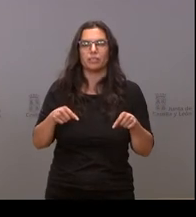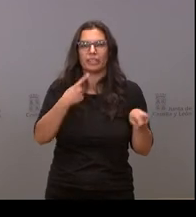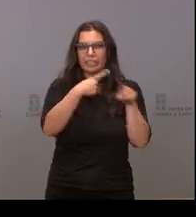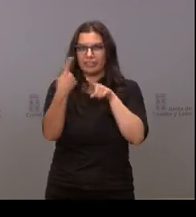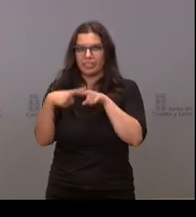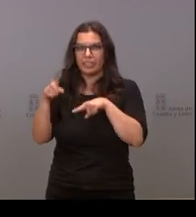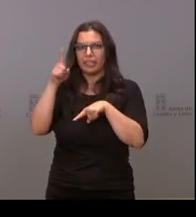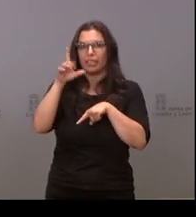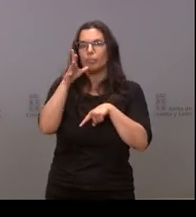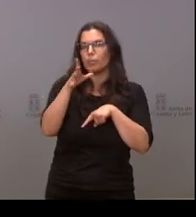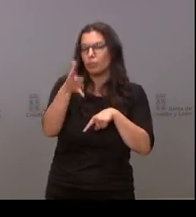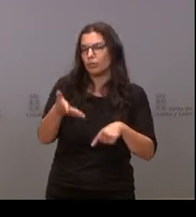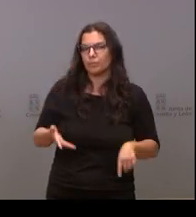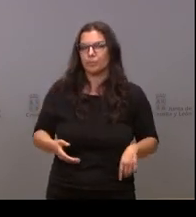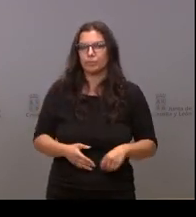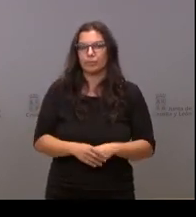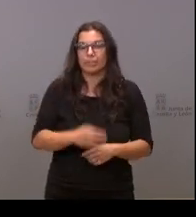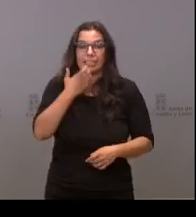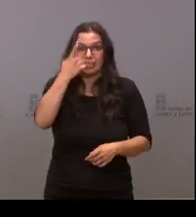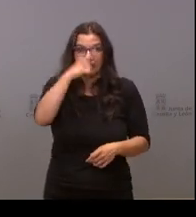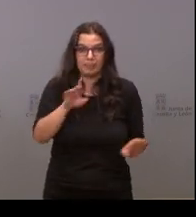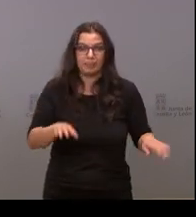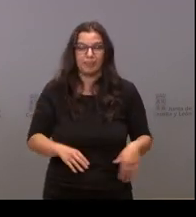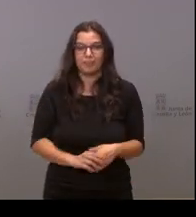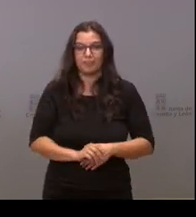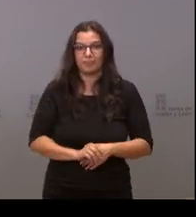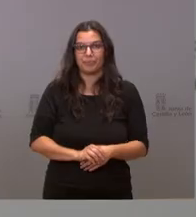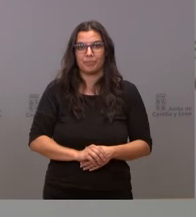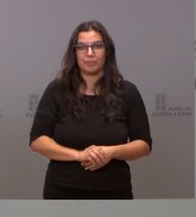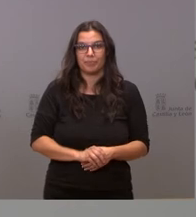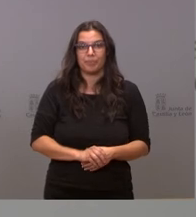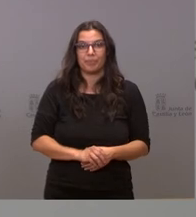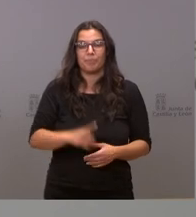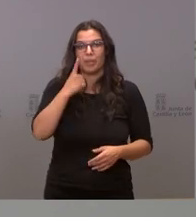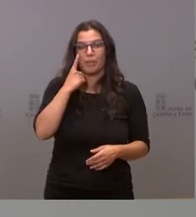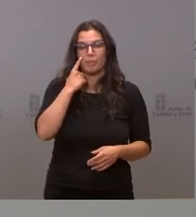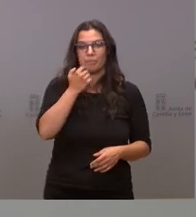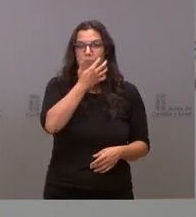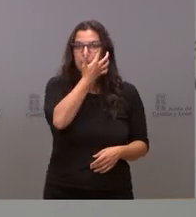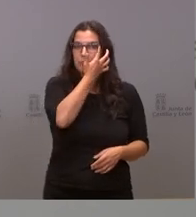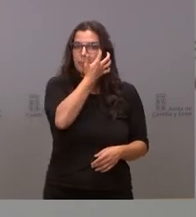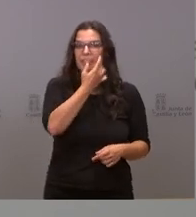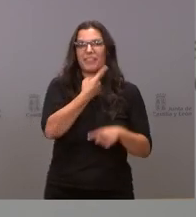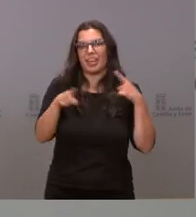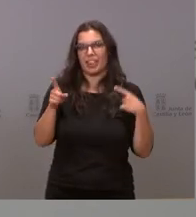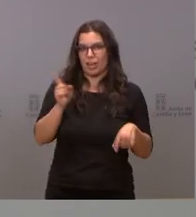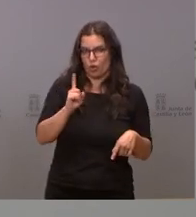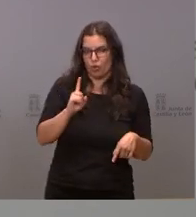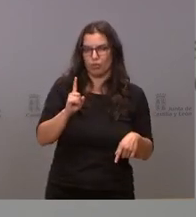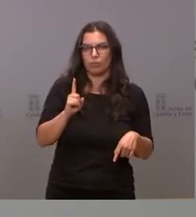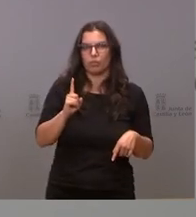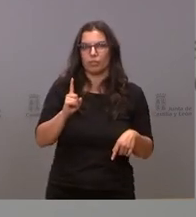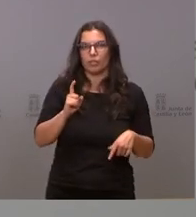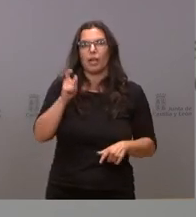y por qué si es que vamos a ver no hay diferencias a todo el